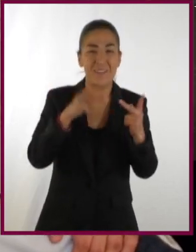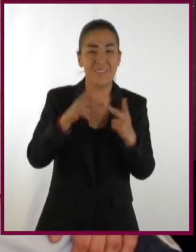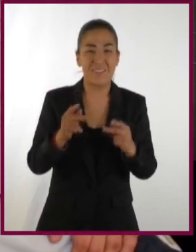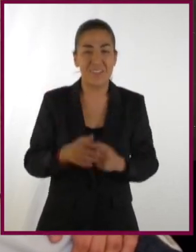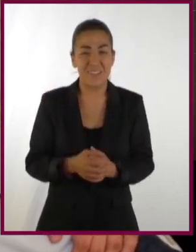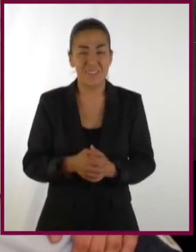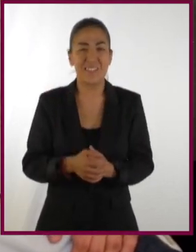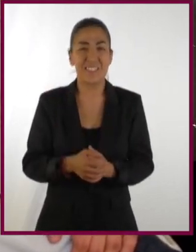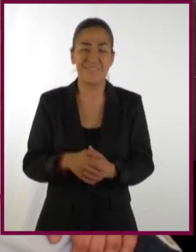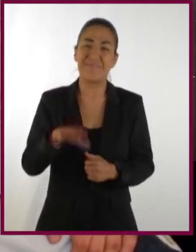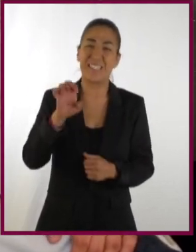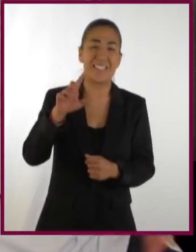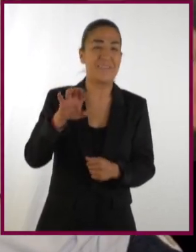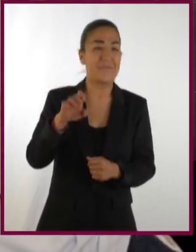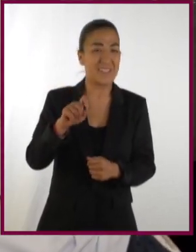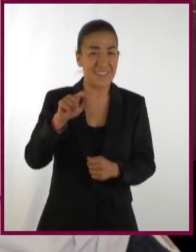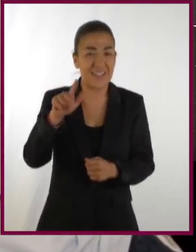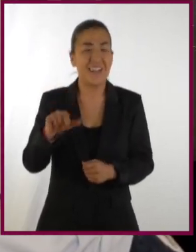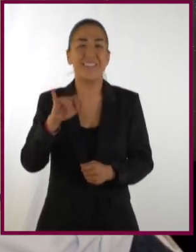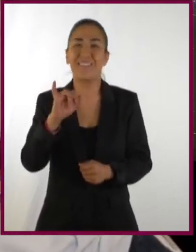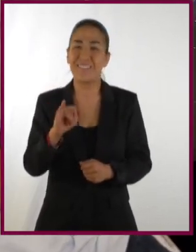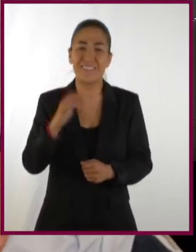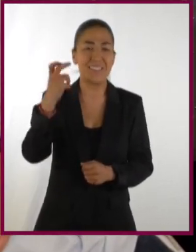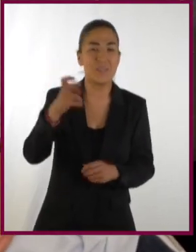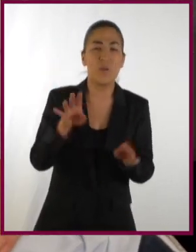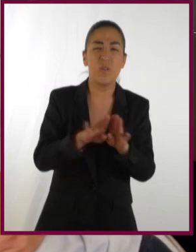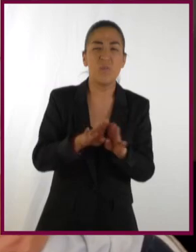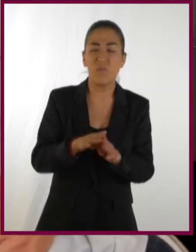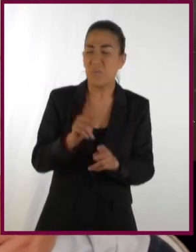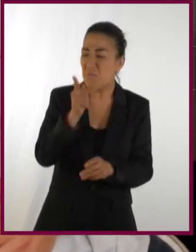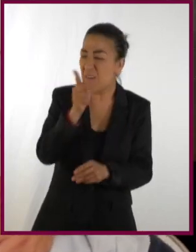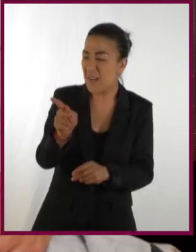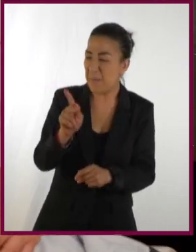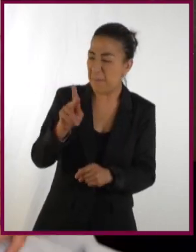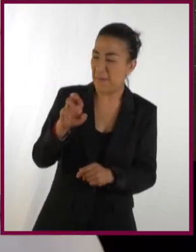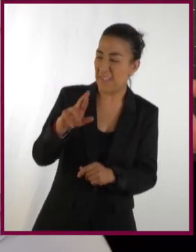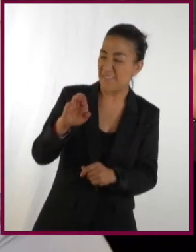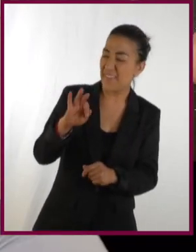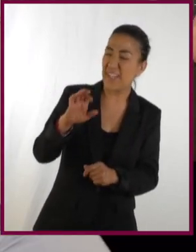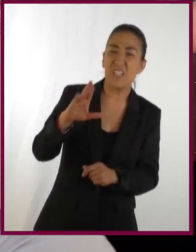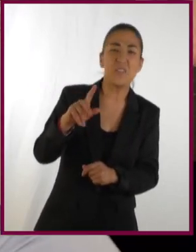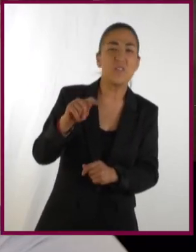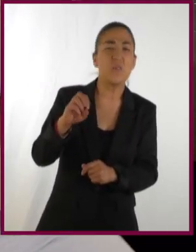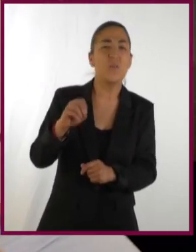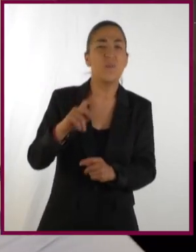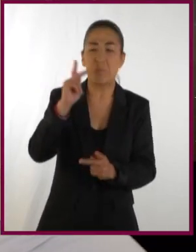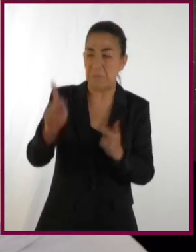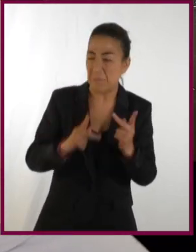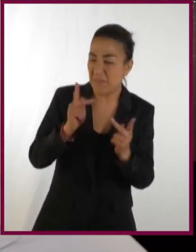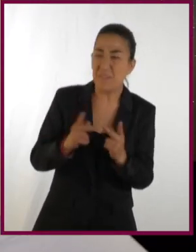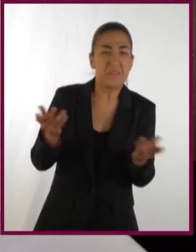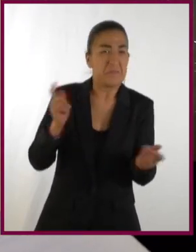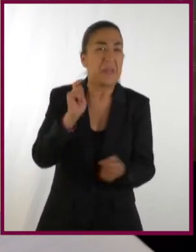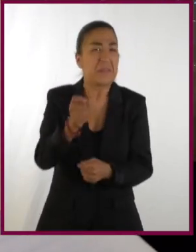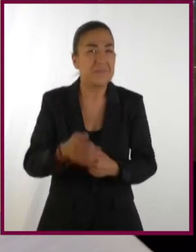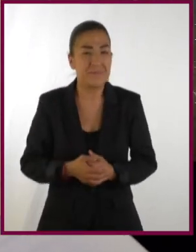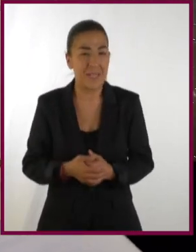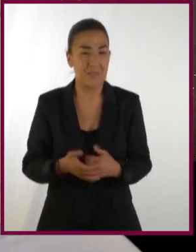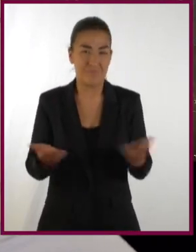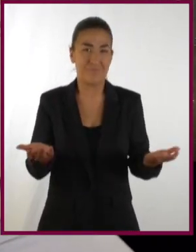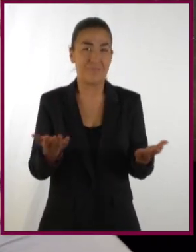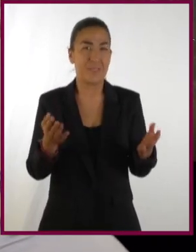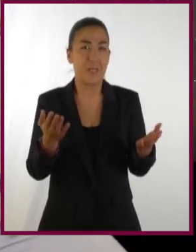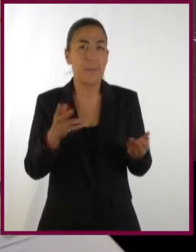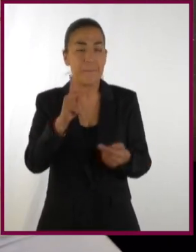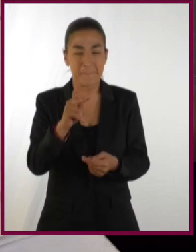Ay, extrañaba las dismana preguntas, elemental. Pero eso puede discutirse, dismana, ¿qué es perfecto? Pues perfecto es